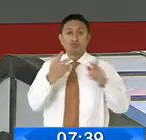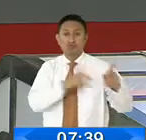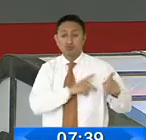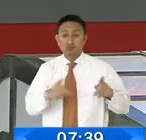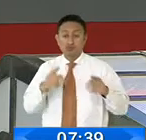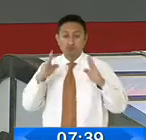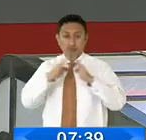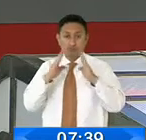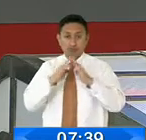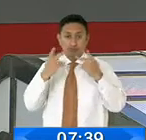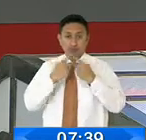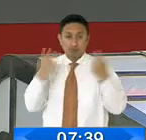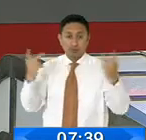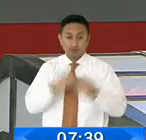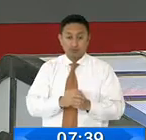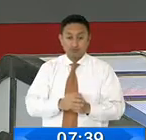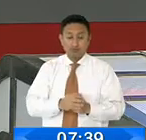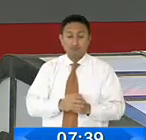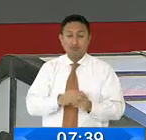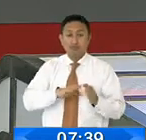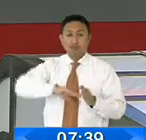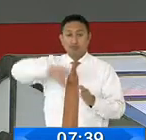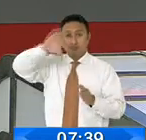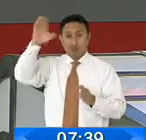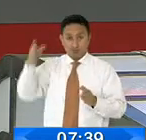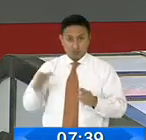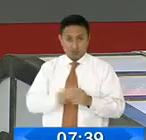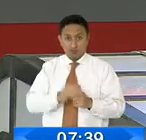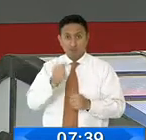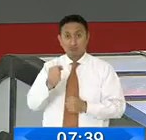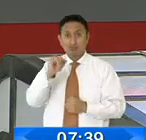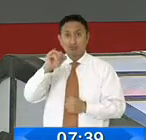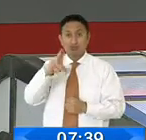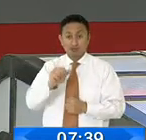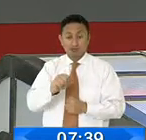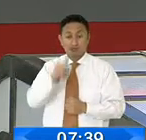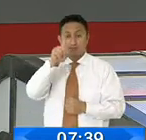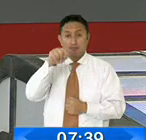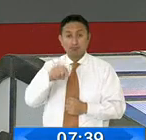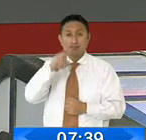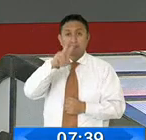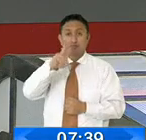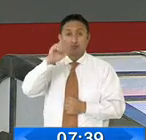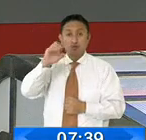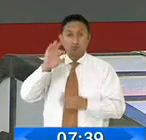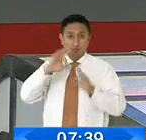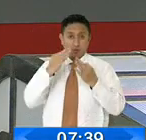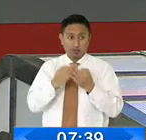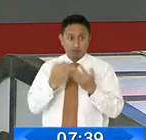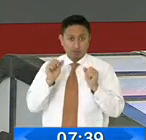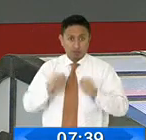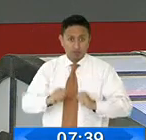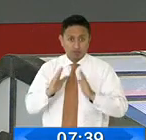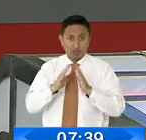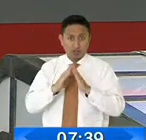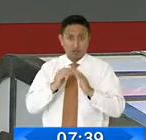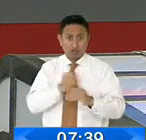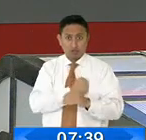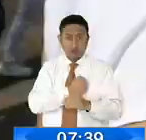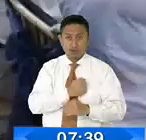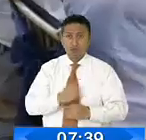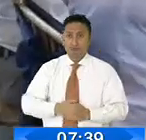popular que se creará en el sector de Montesinaí. Son 1.200 familias que tendrán oportunidad de acceder a una casa propia. Veamos.